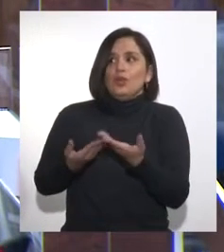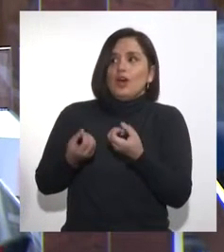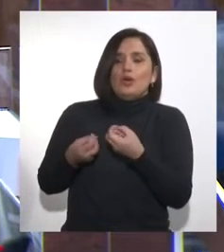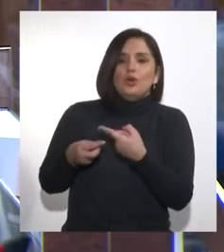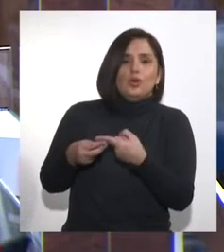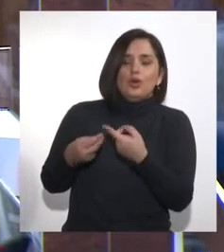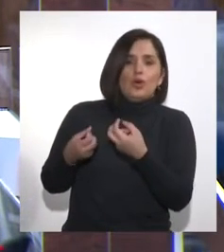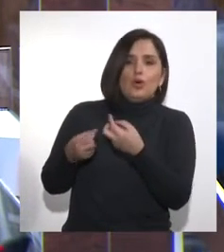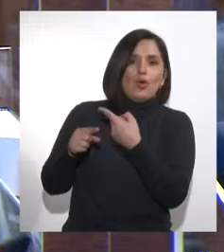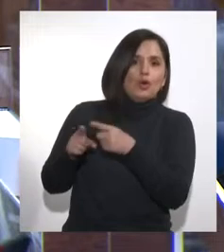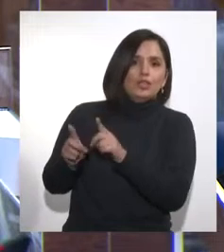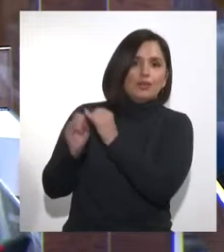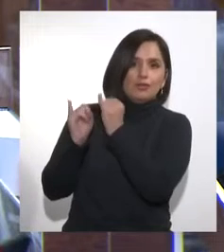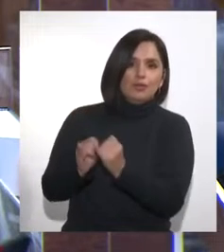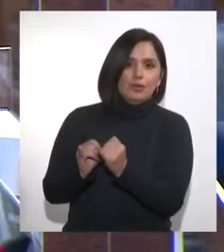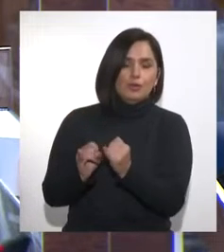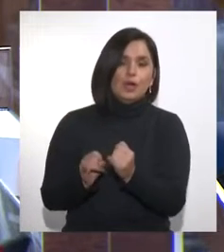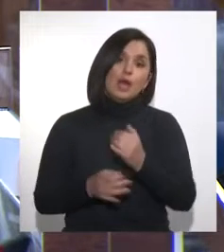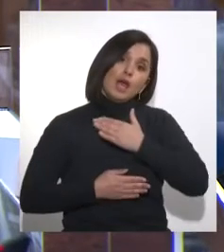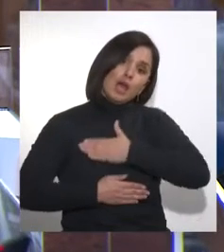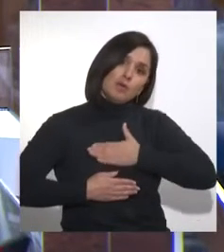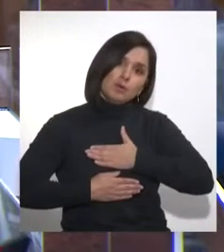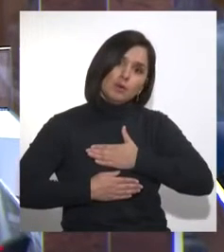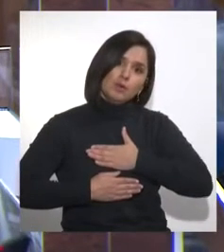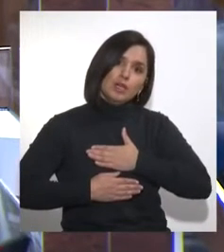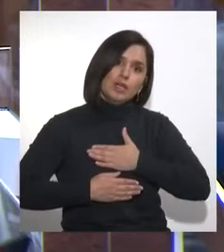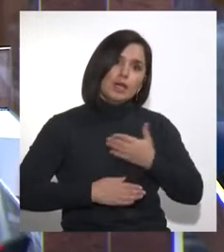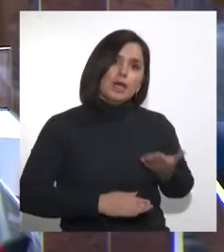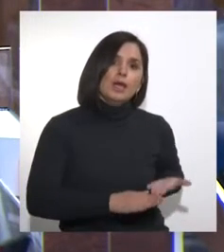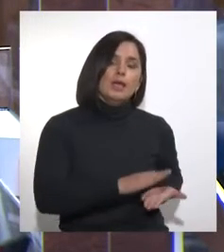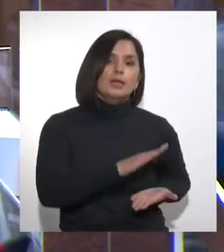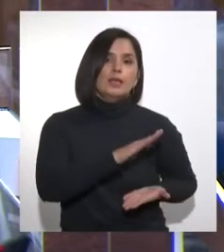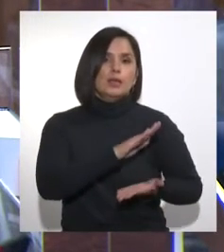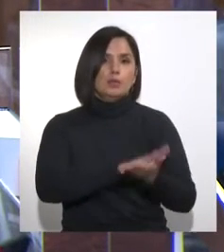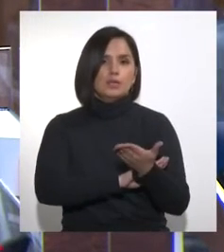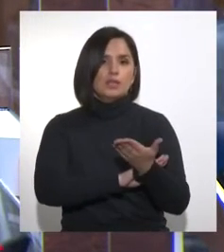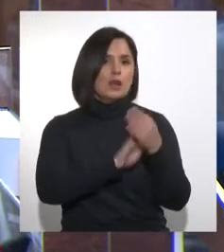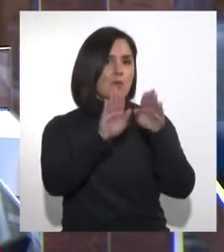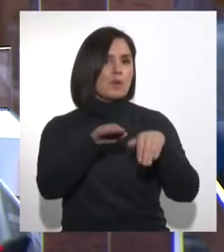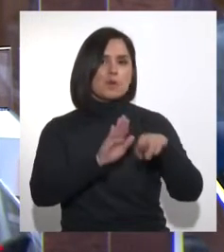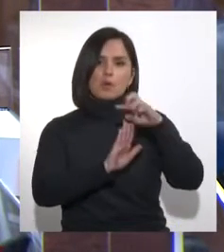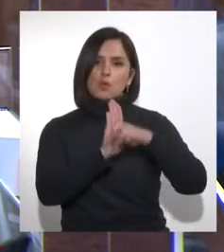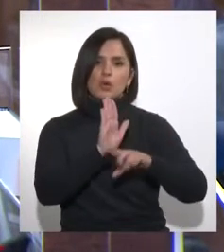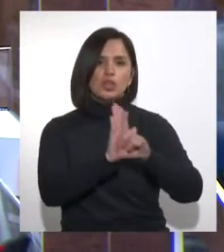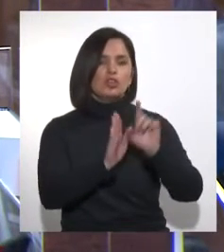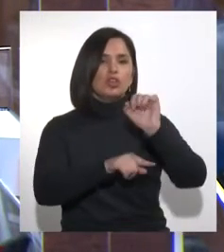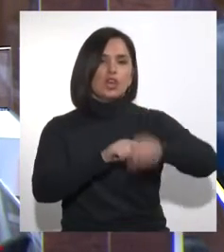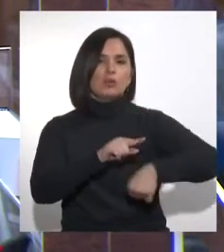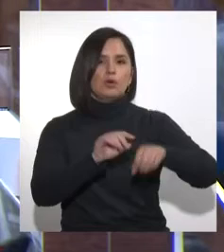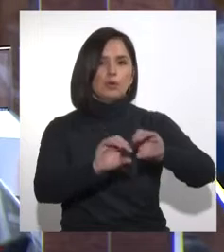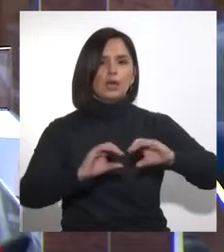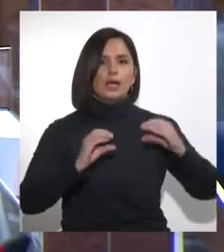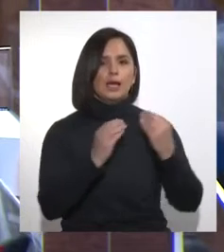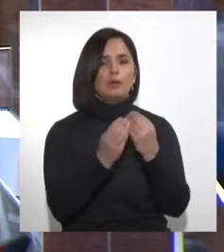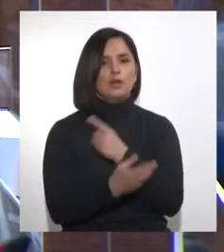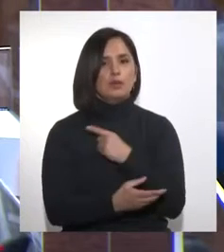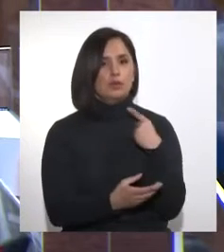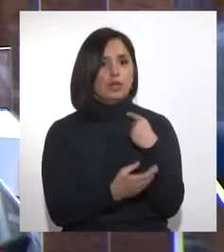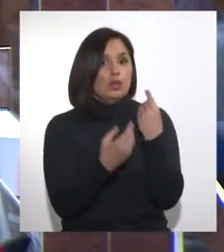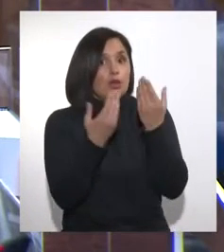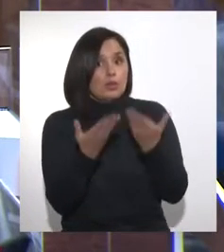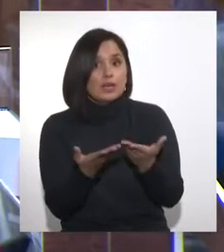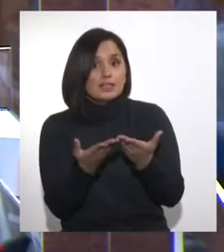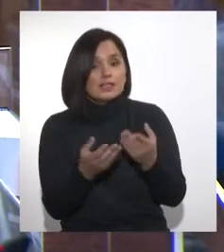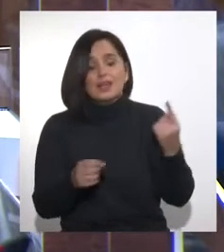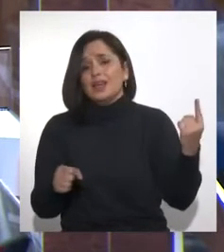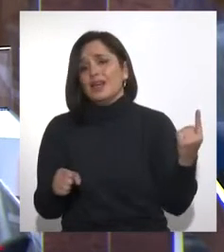yo personalmente sería partidario que despachemos el mismo proyecto que aprobó la Cámara de Diputados. Porque de esa forma salimos de una vez